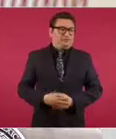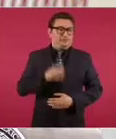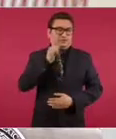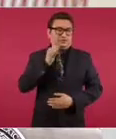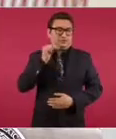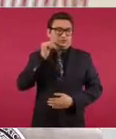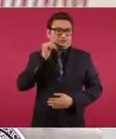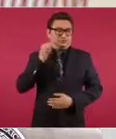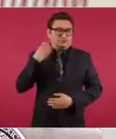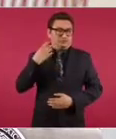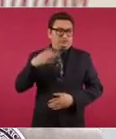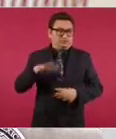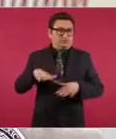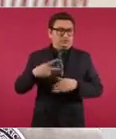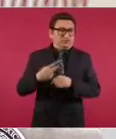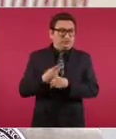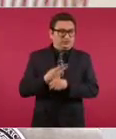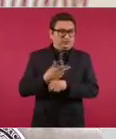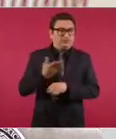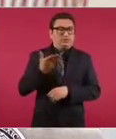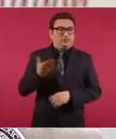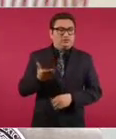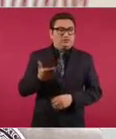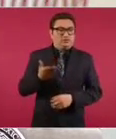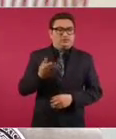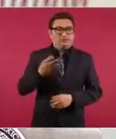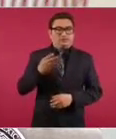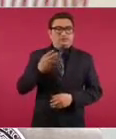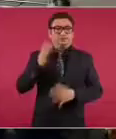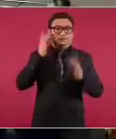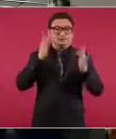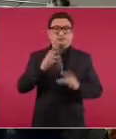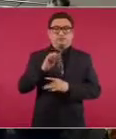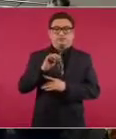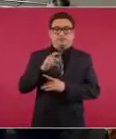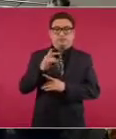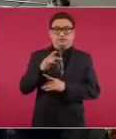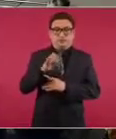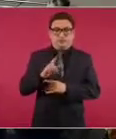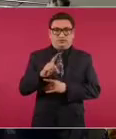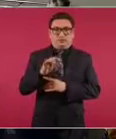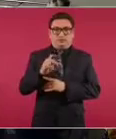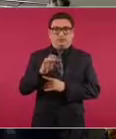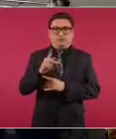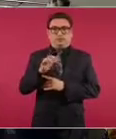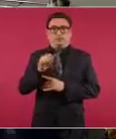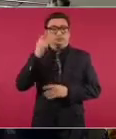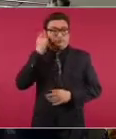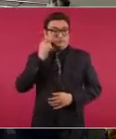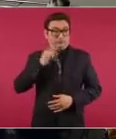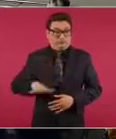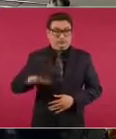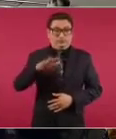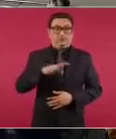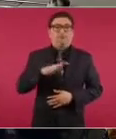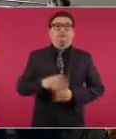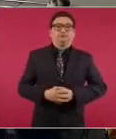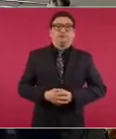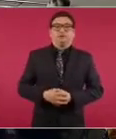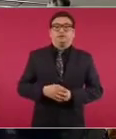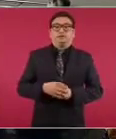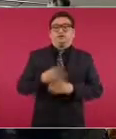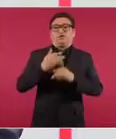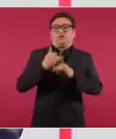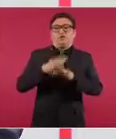que aconteció en San Miguel Totolapan, en el estado de Guerrero, según información